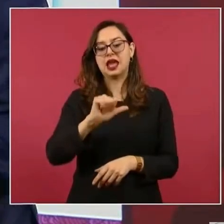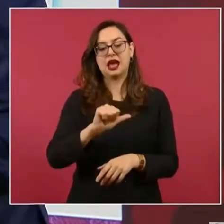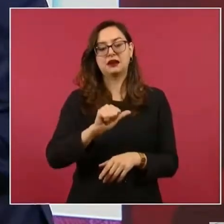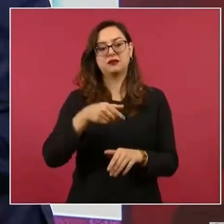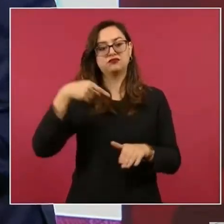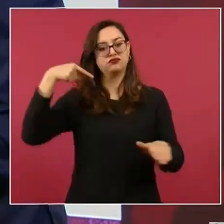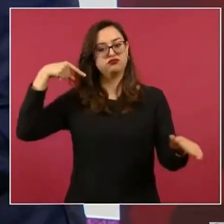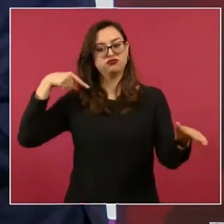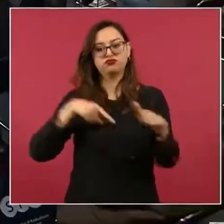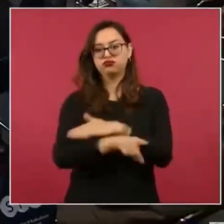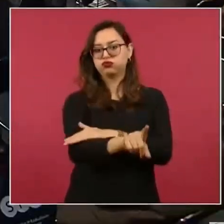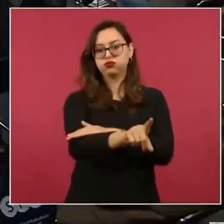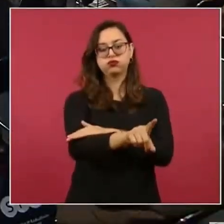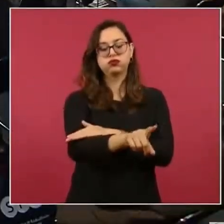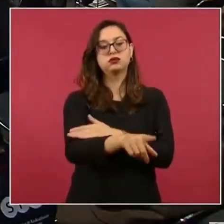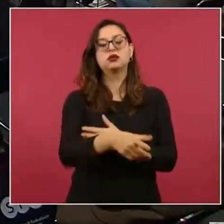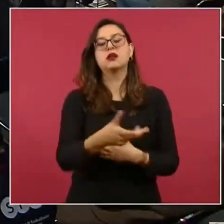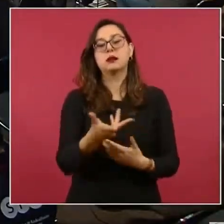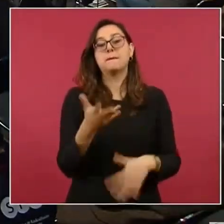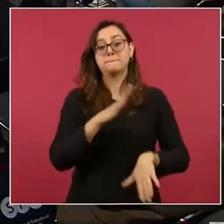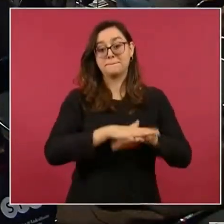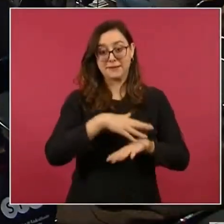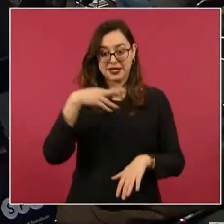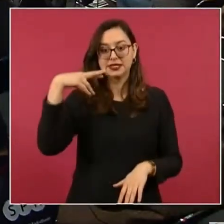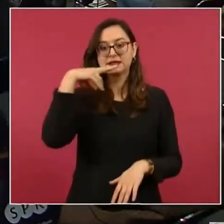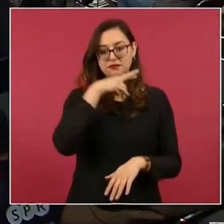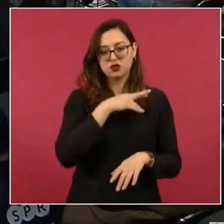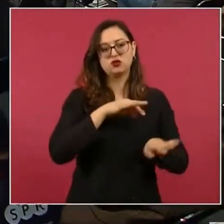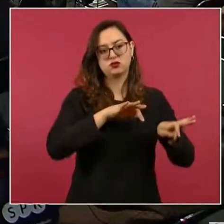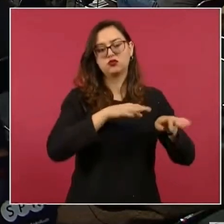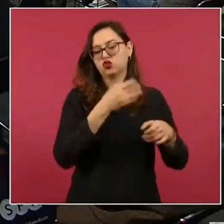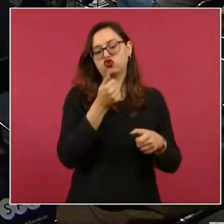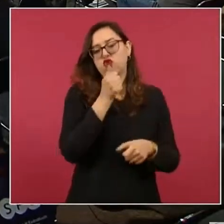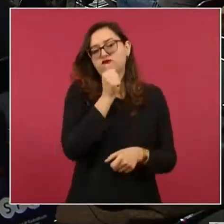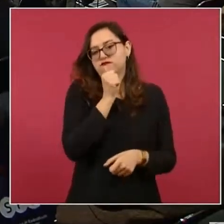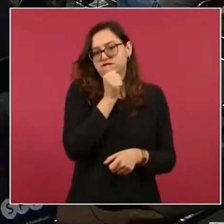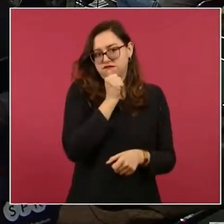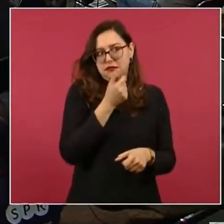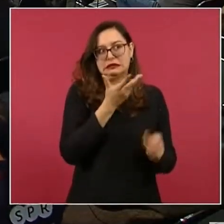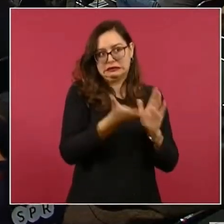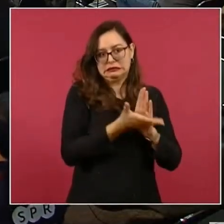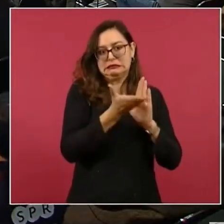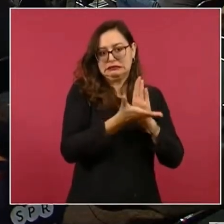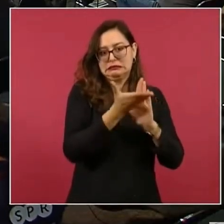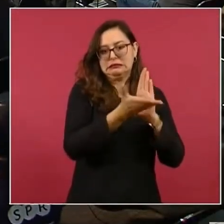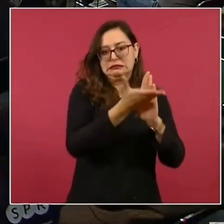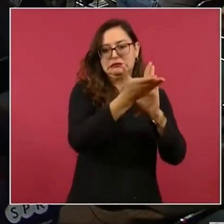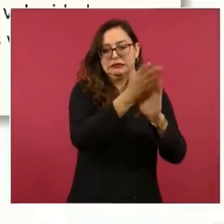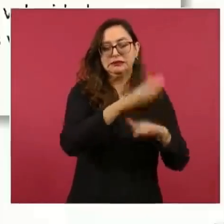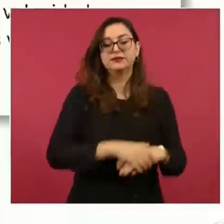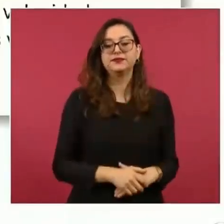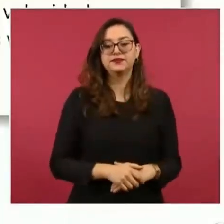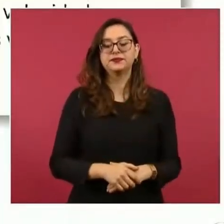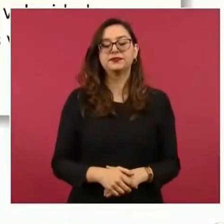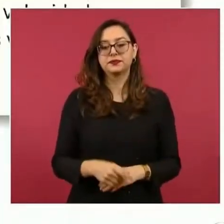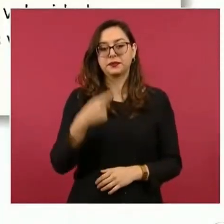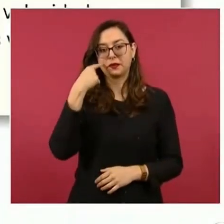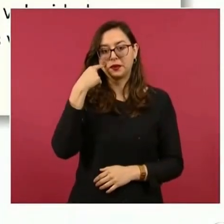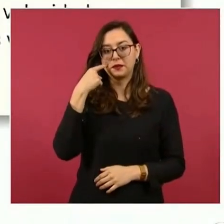y si se está trabajando eso pero mire Cuadre, el que quiere que desaparezca Chiapas